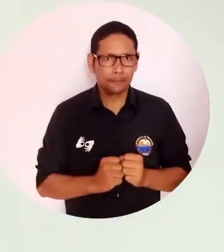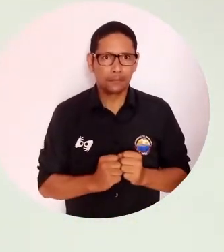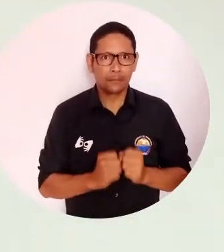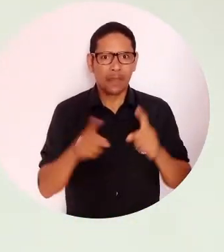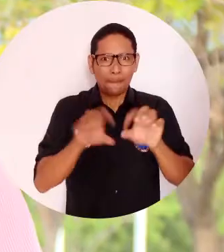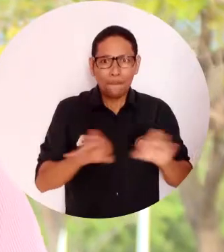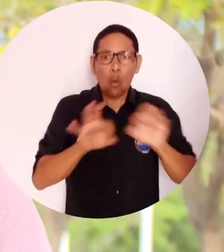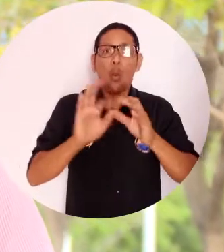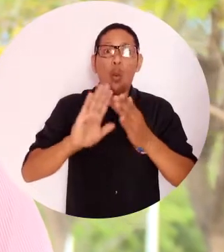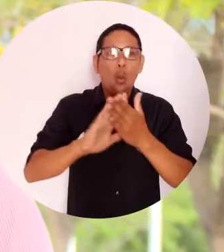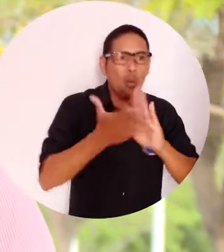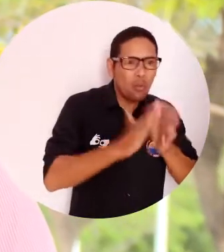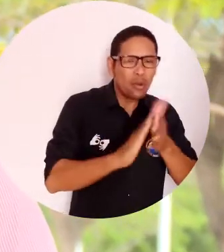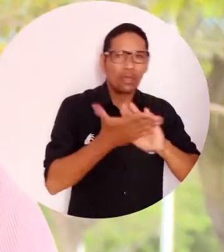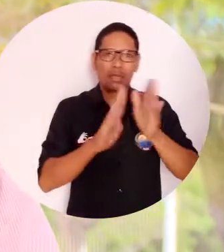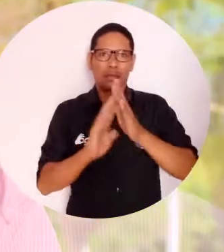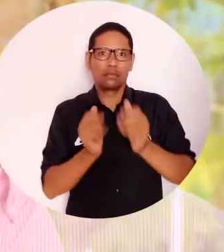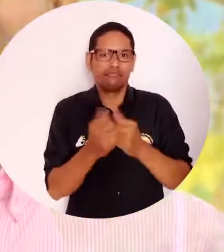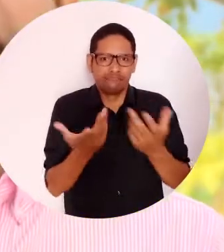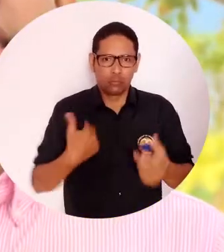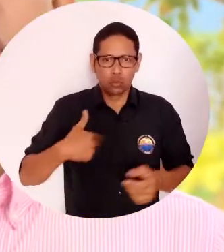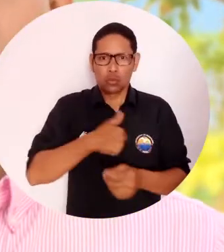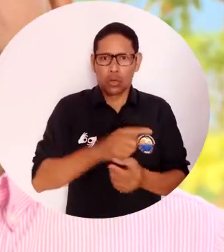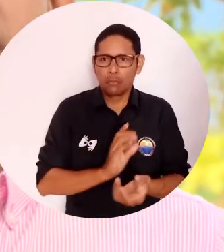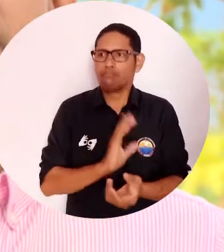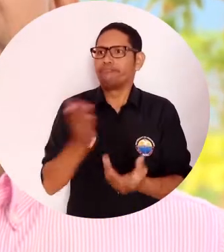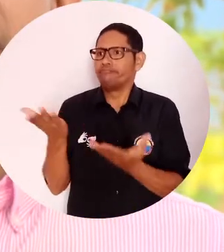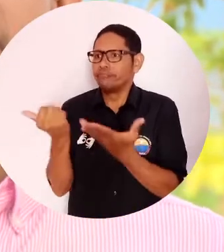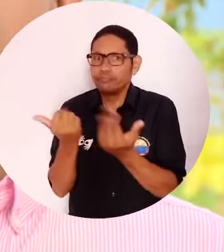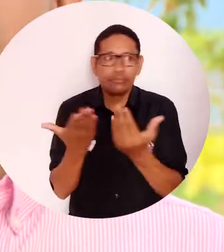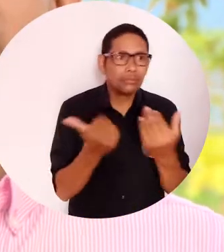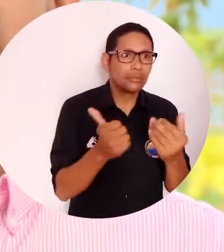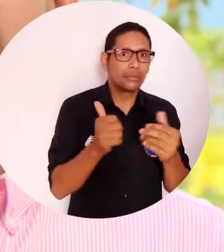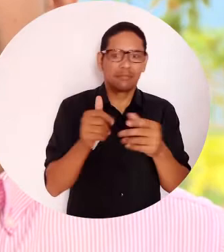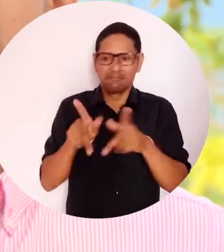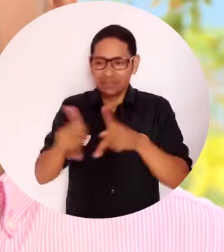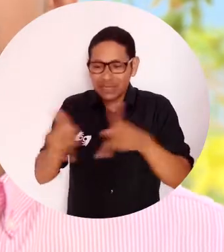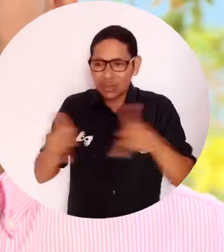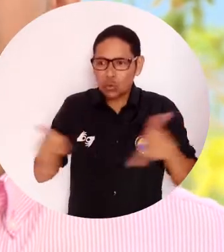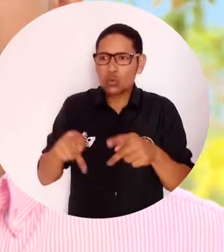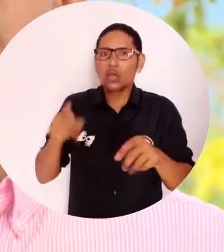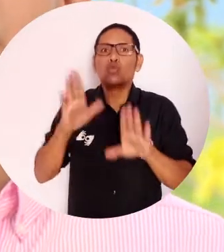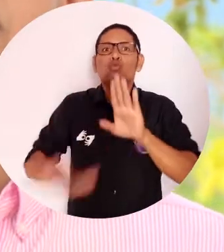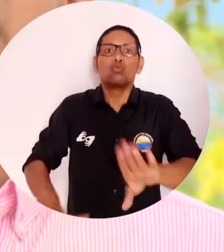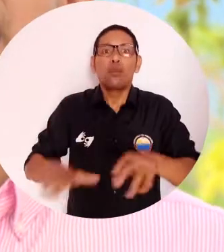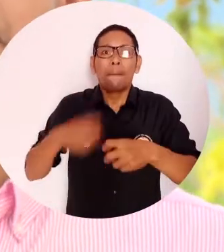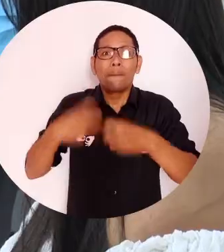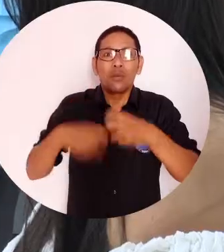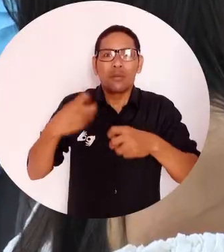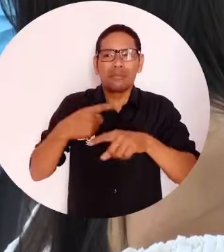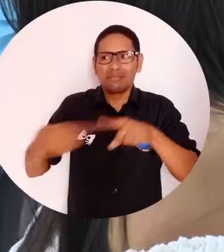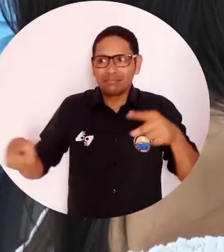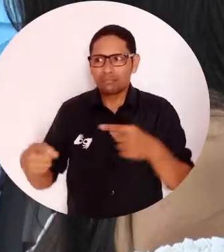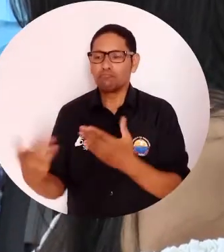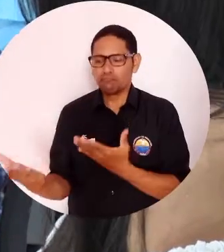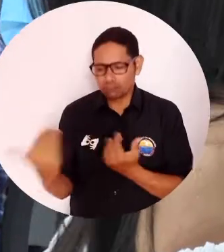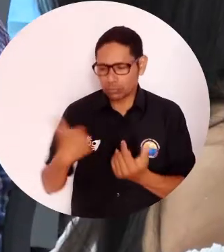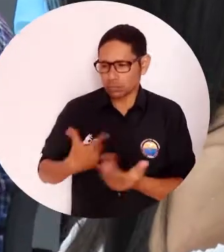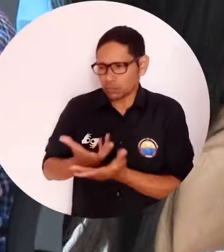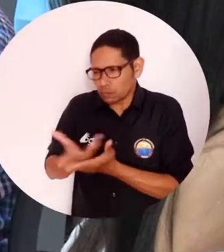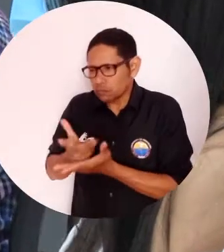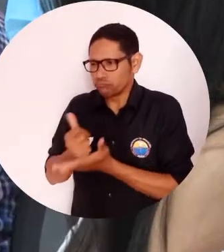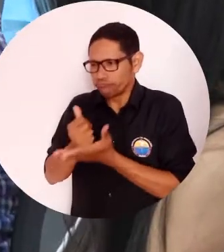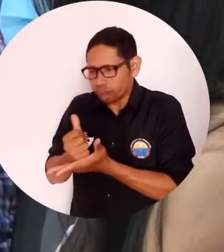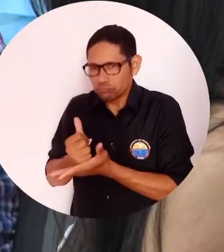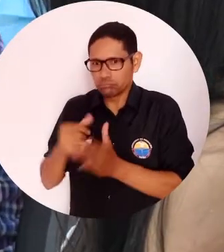universidad. También será un apoyo para las comunidades con la realización de brigadas jurídicas en las cuales ayudemos a las personas a resolver